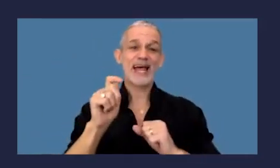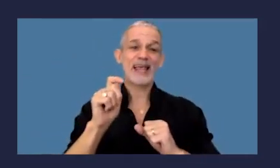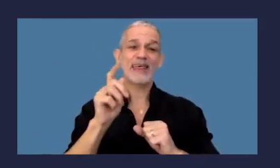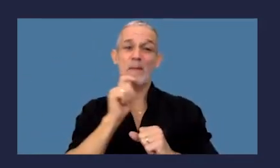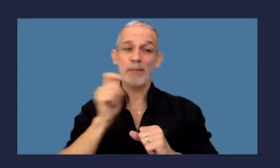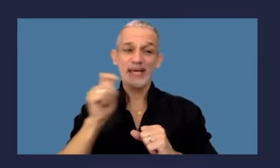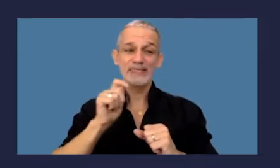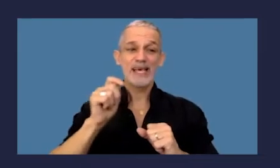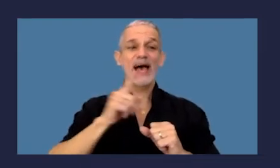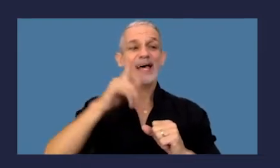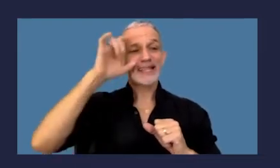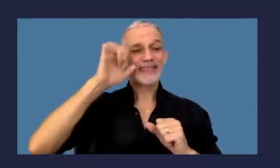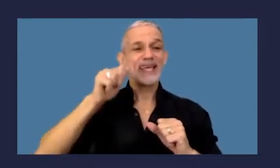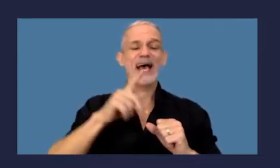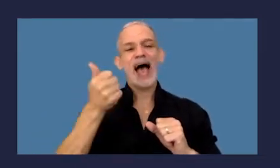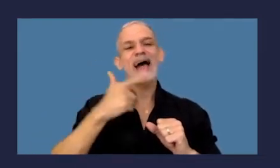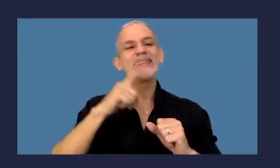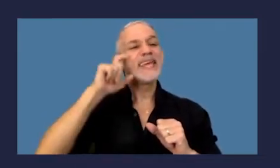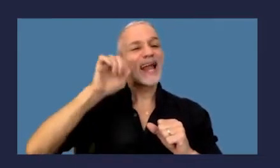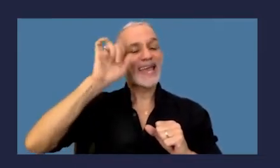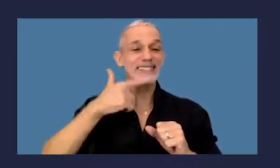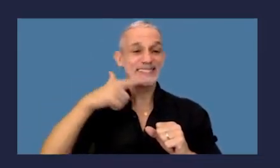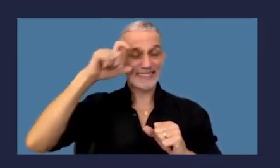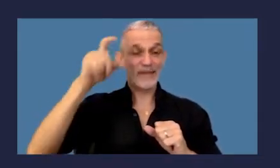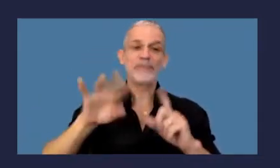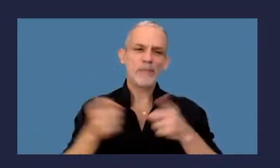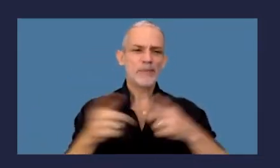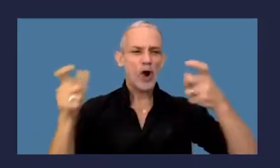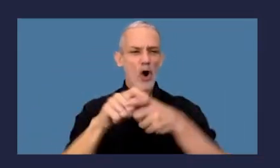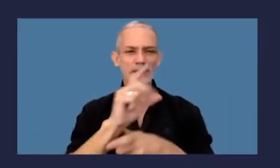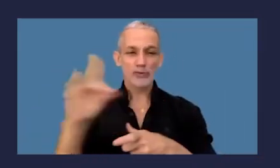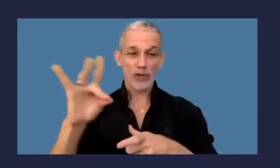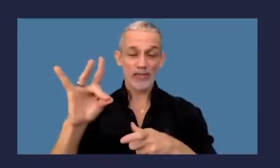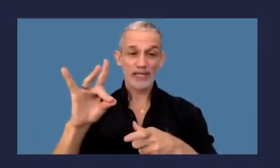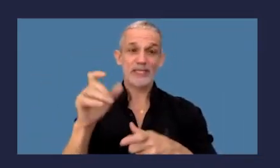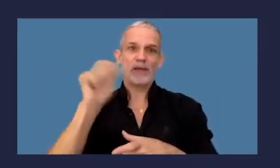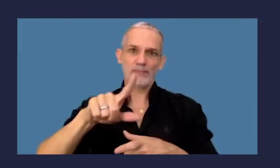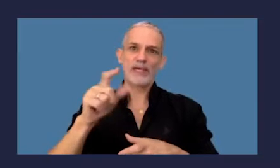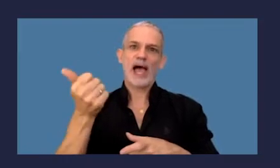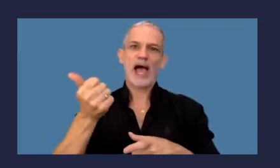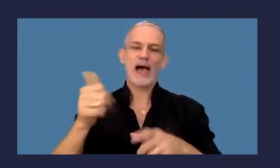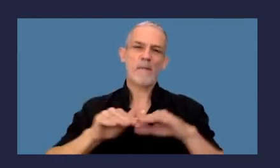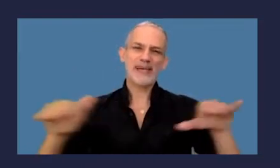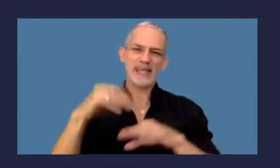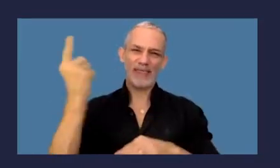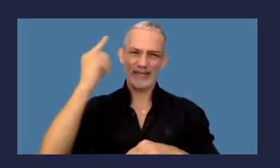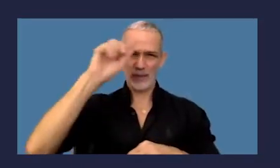la Secretaría de Prensa, al Bernatianese, al Secretario de Finanzas, Fabián Borelo, y a toda la Comisión Directiva de la Mesa Nacional.